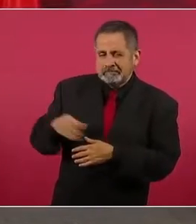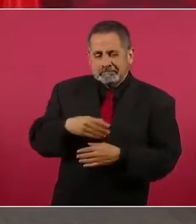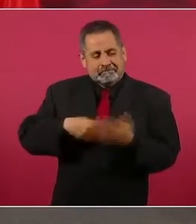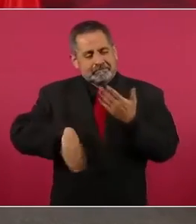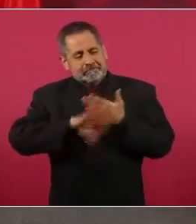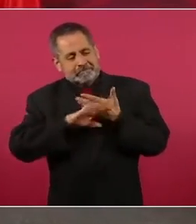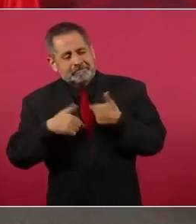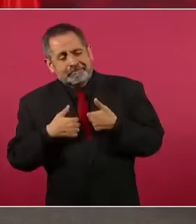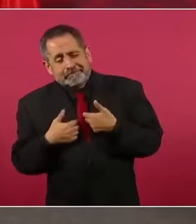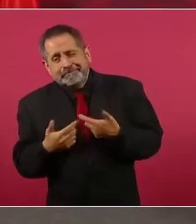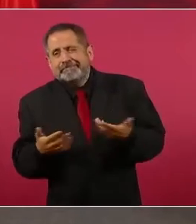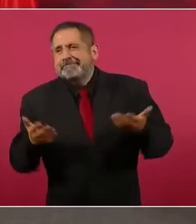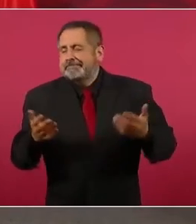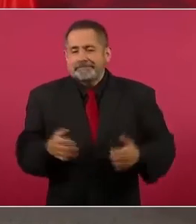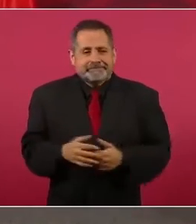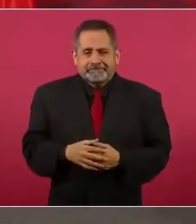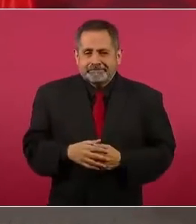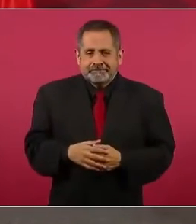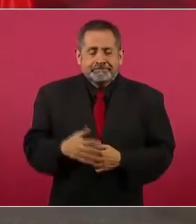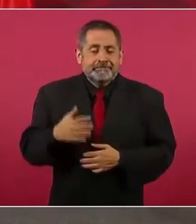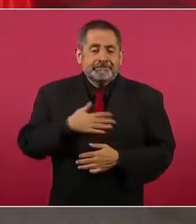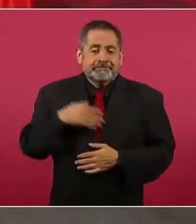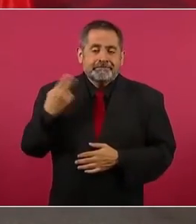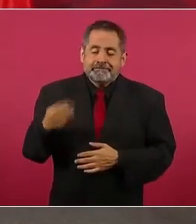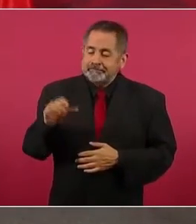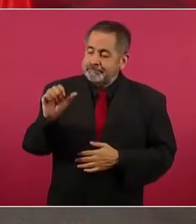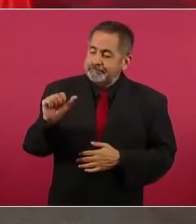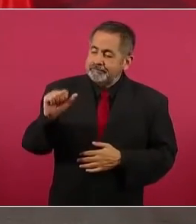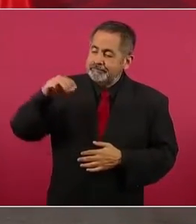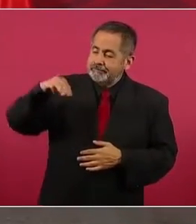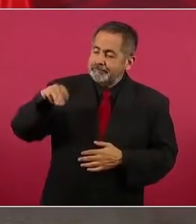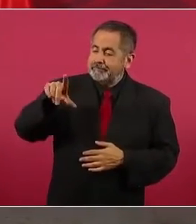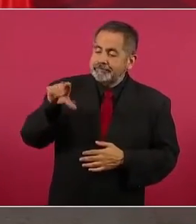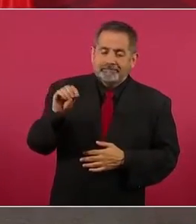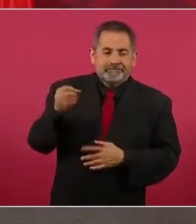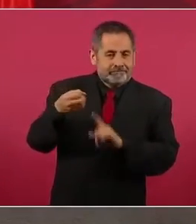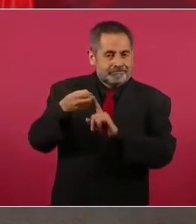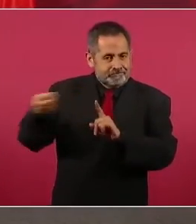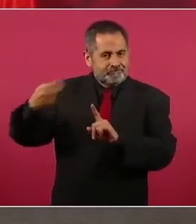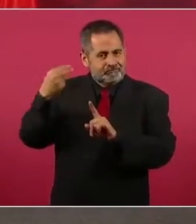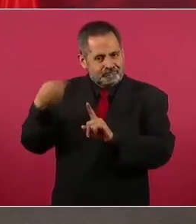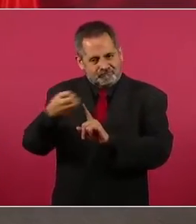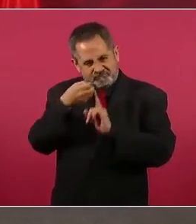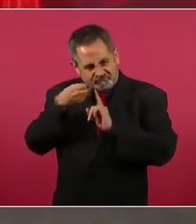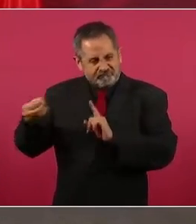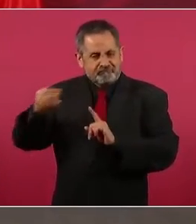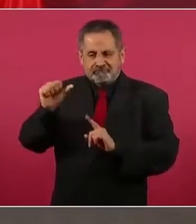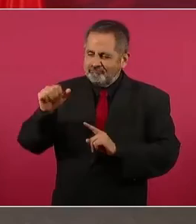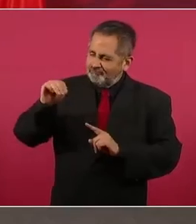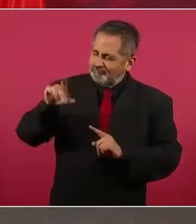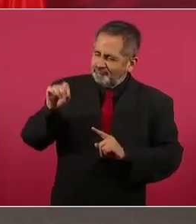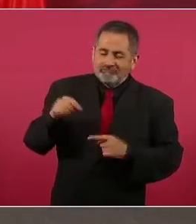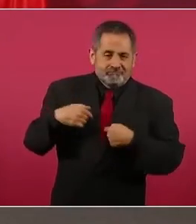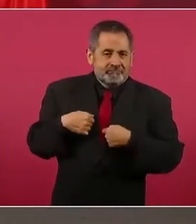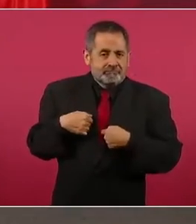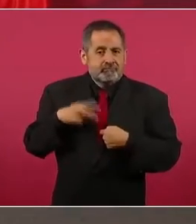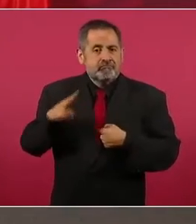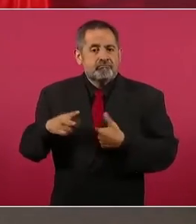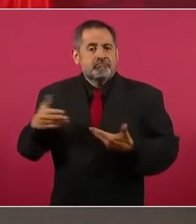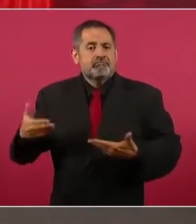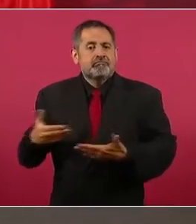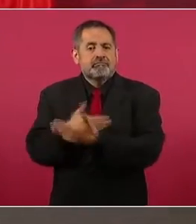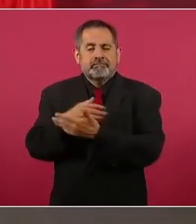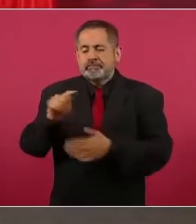Yo soy Andrés Manuel López Obrador, nacido